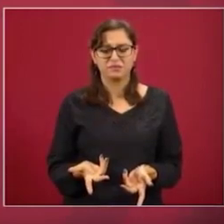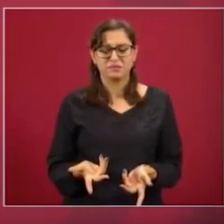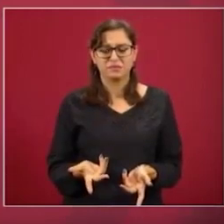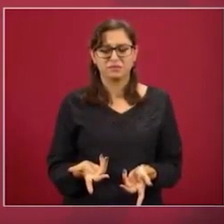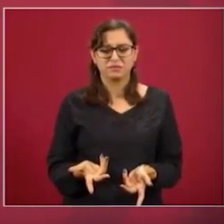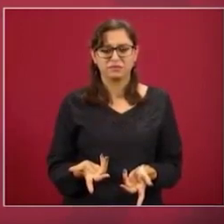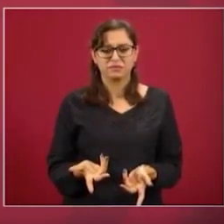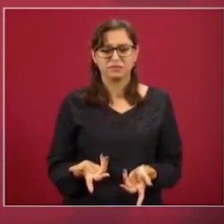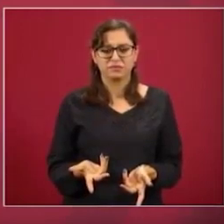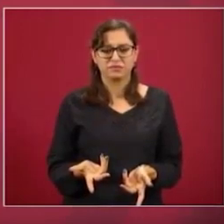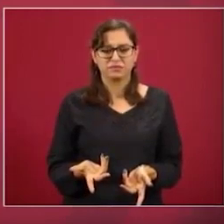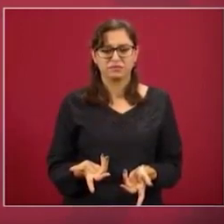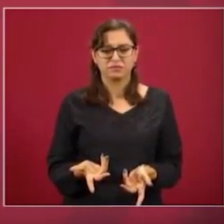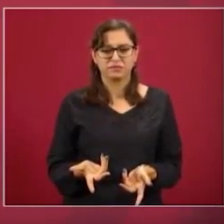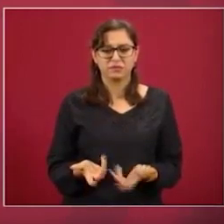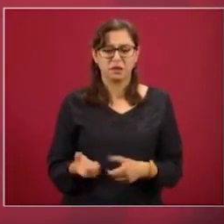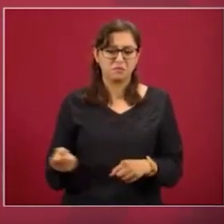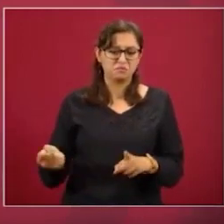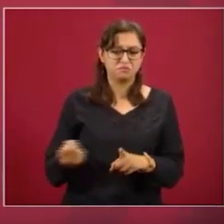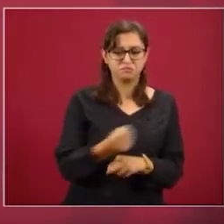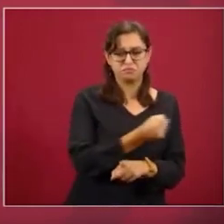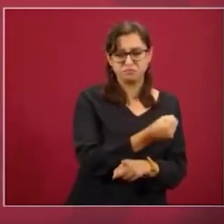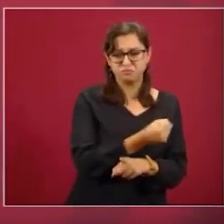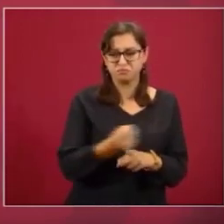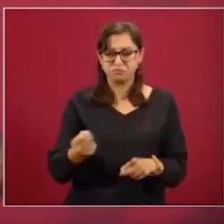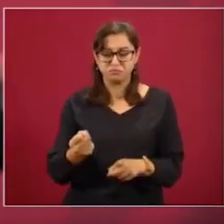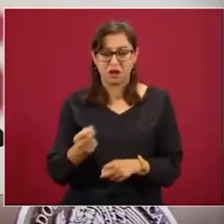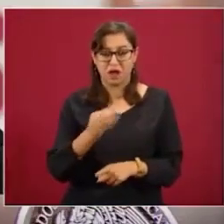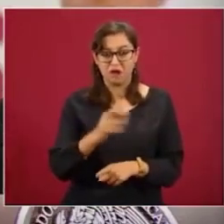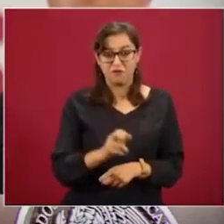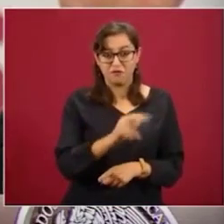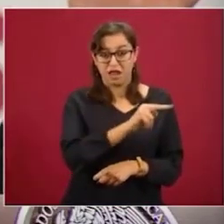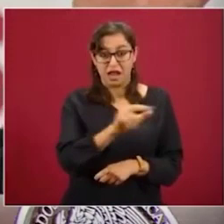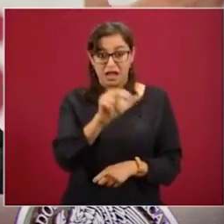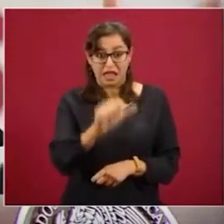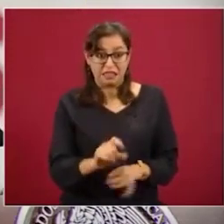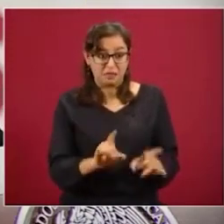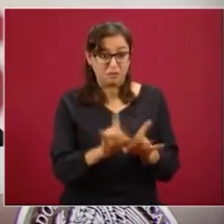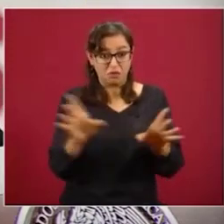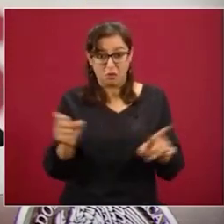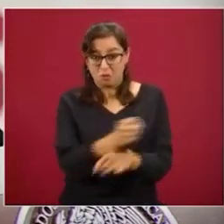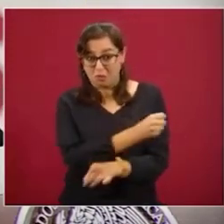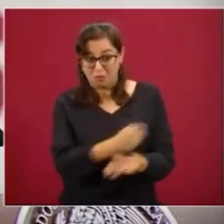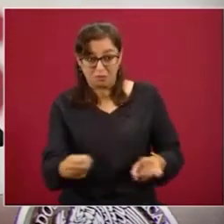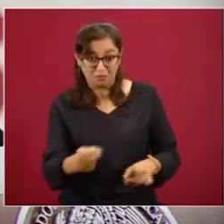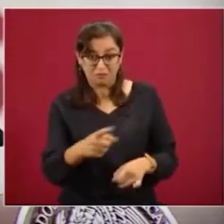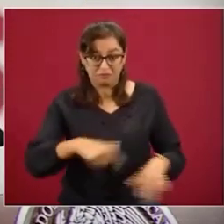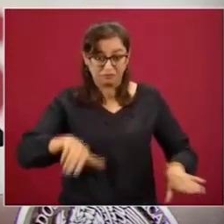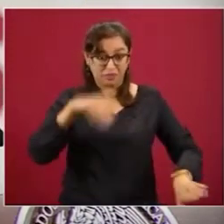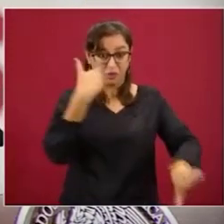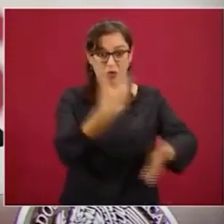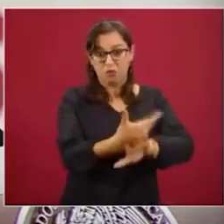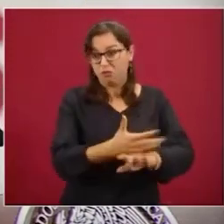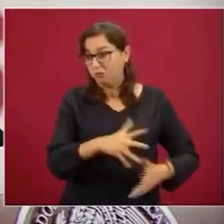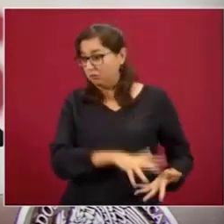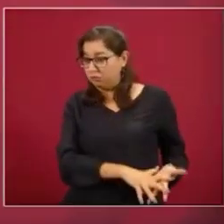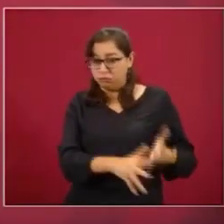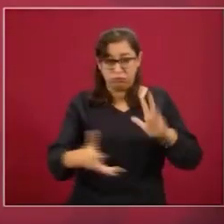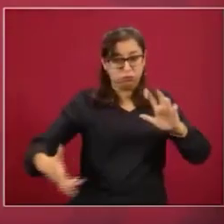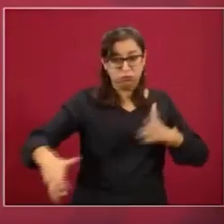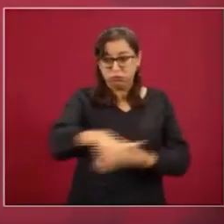de macanazos, de a los de frena, se vuelve